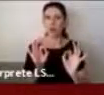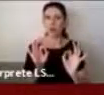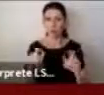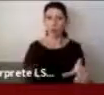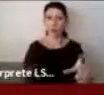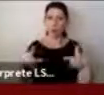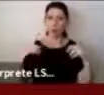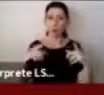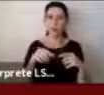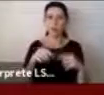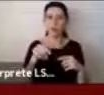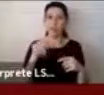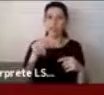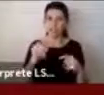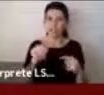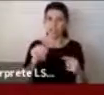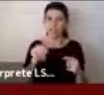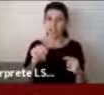poema,